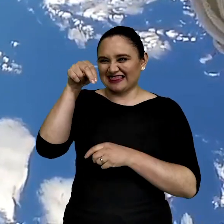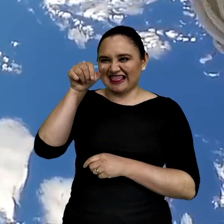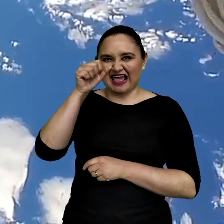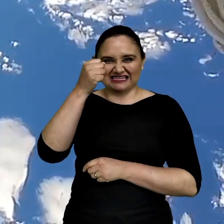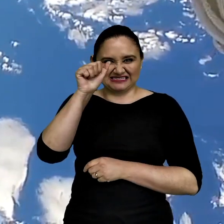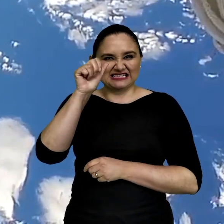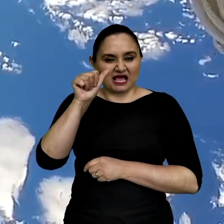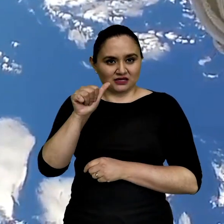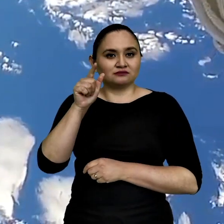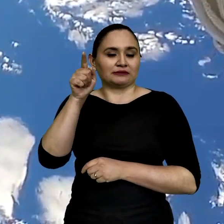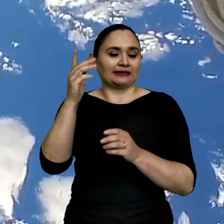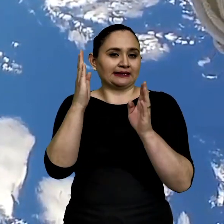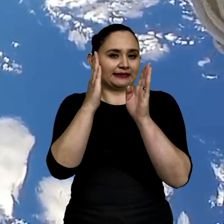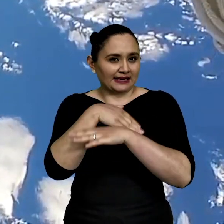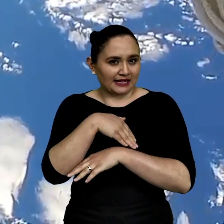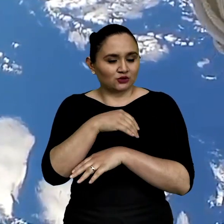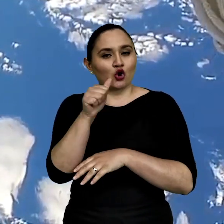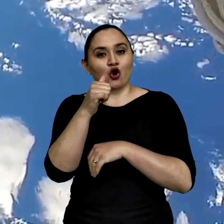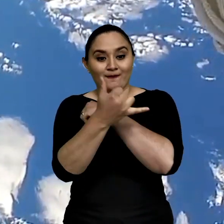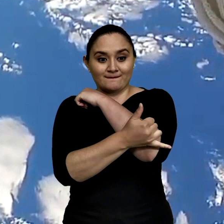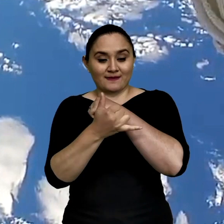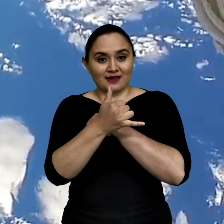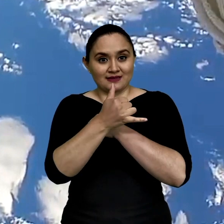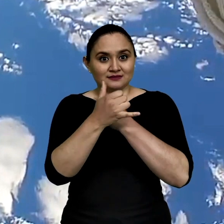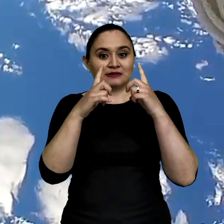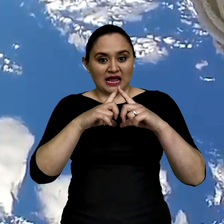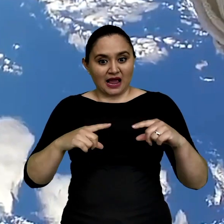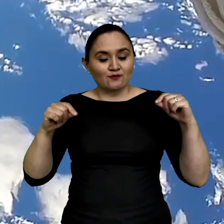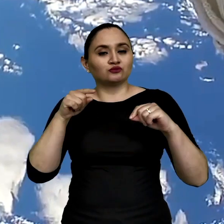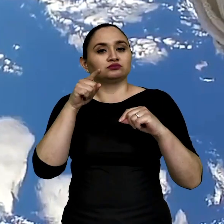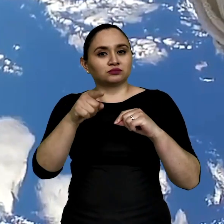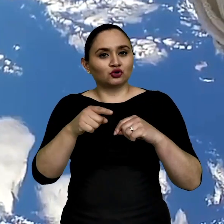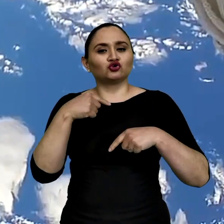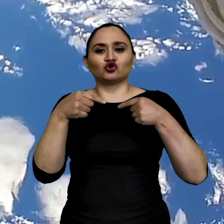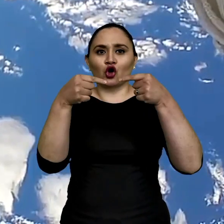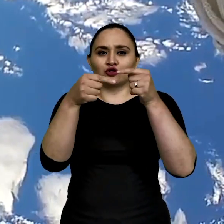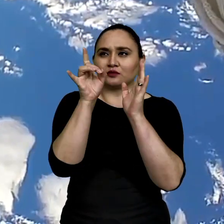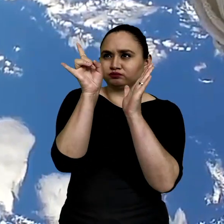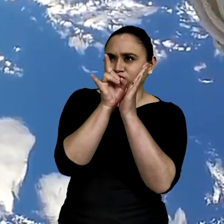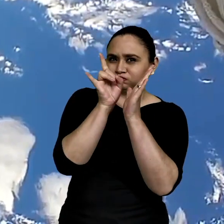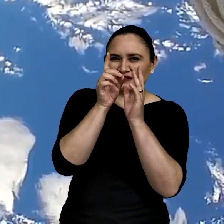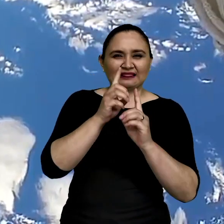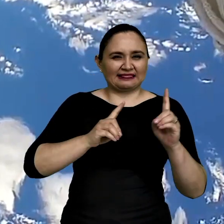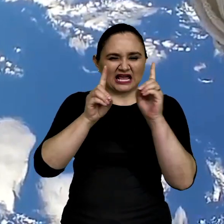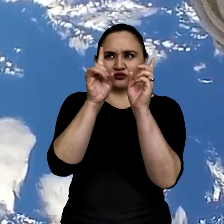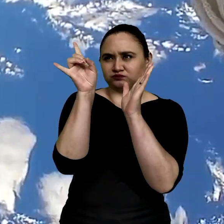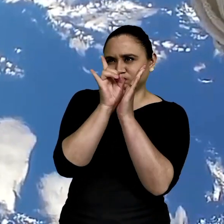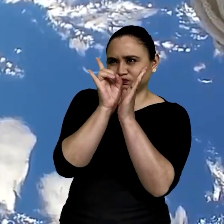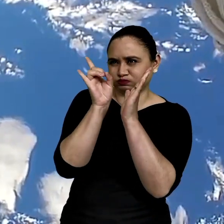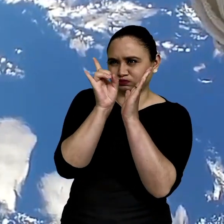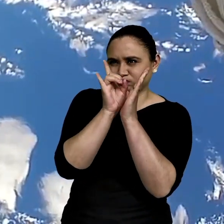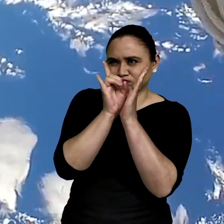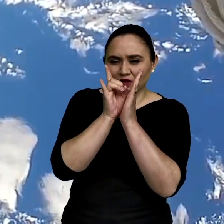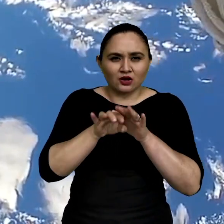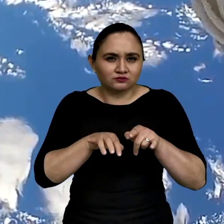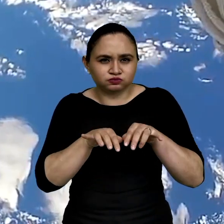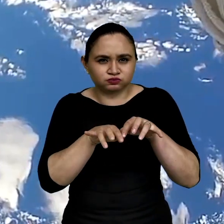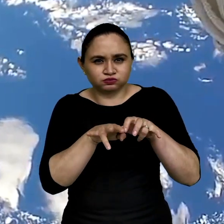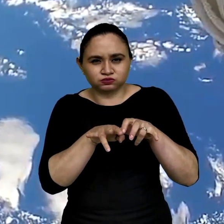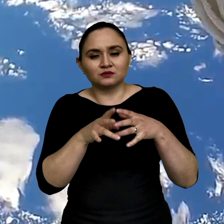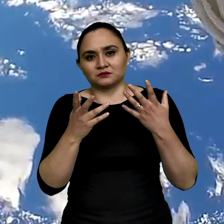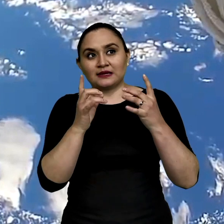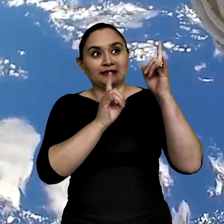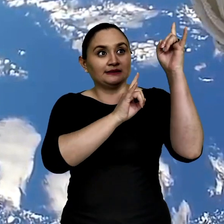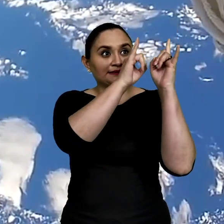satélites de la NASA son gratuitos, de la JAXA de Japón, por ejemplo, se descargan todos los días y eso se alimenta en los modelos. No